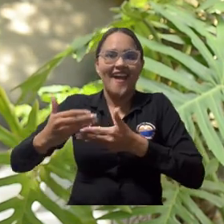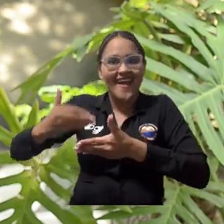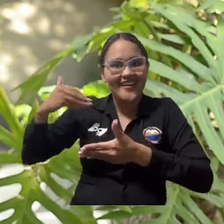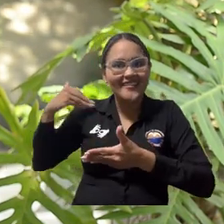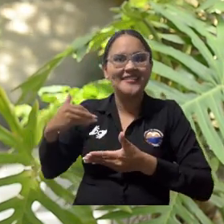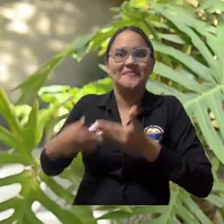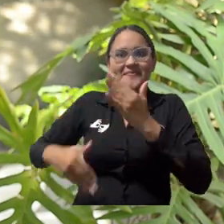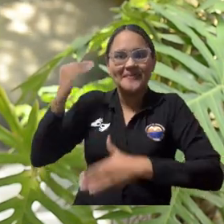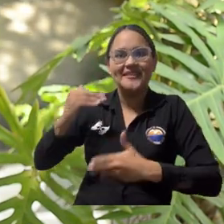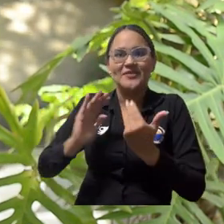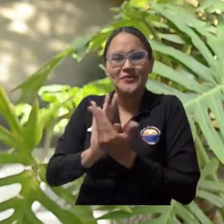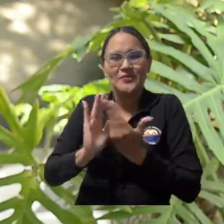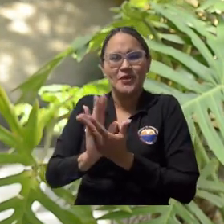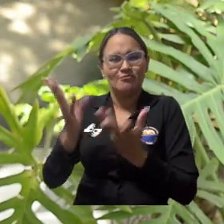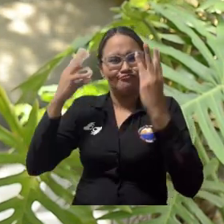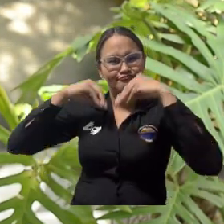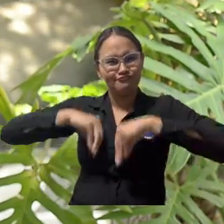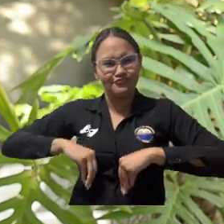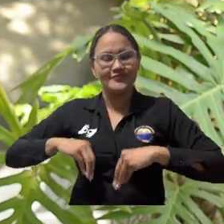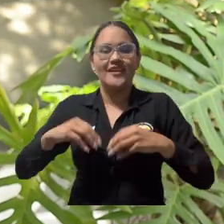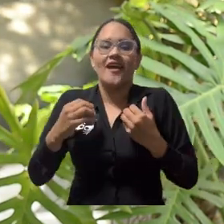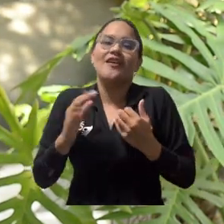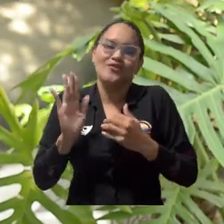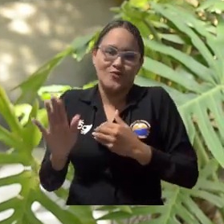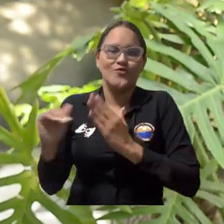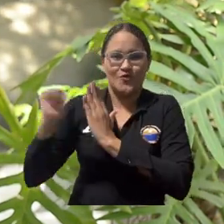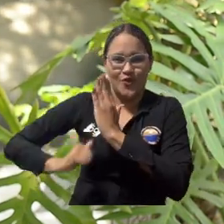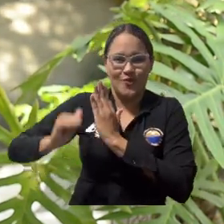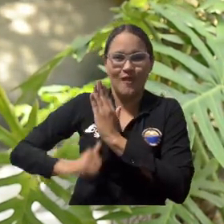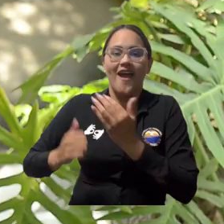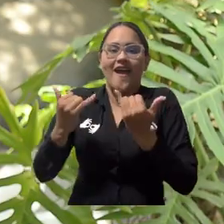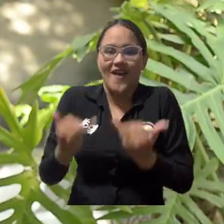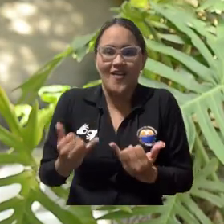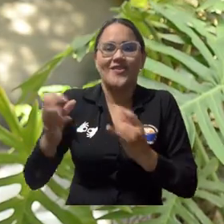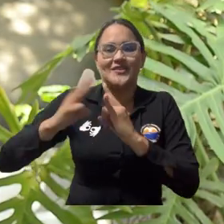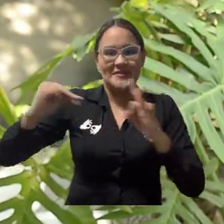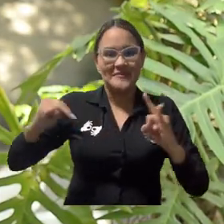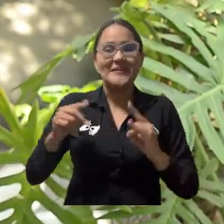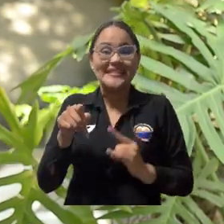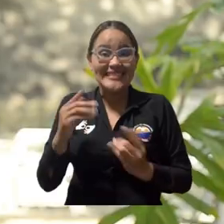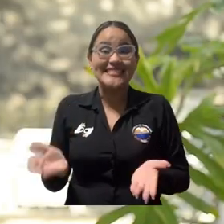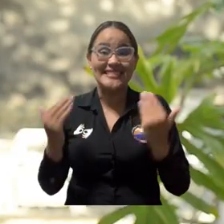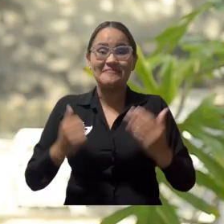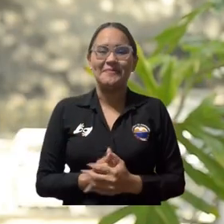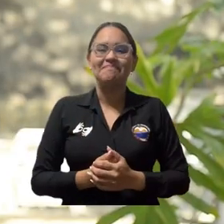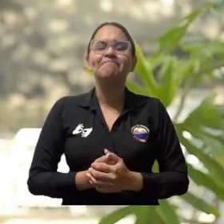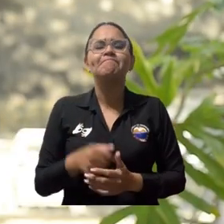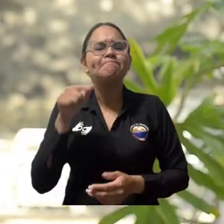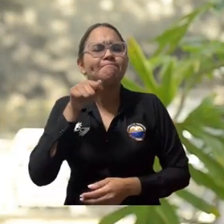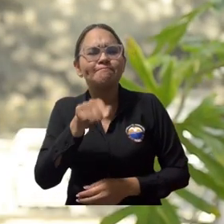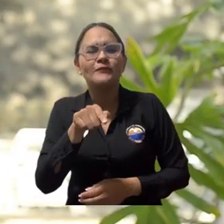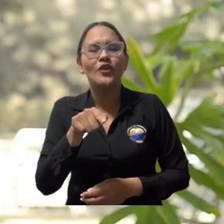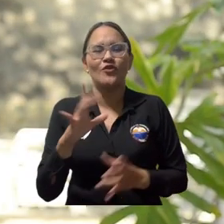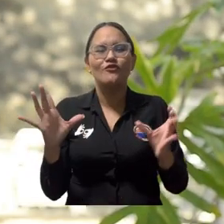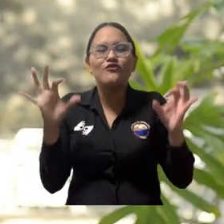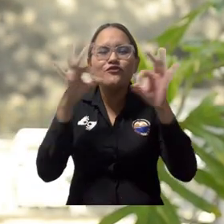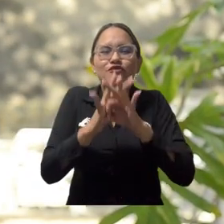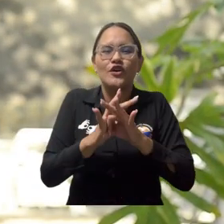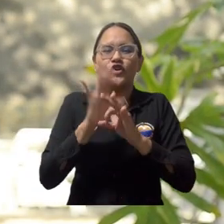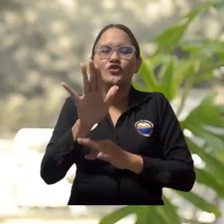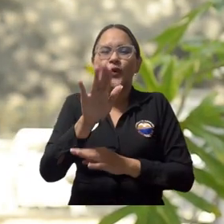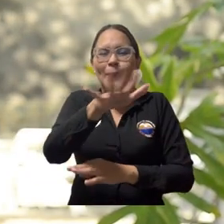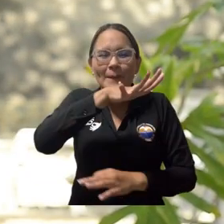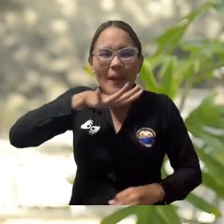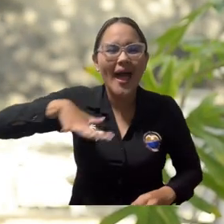logrado adquirir durante todos mis años, tanto en la CED como en la Normal como en la Universidad del Magdalena. El énfasis de ustedes es hacia el tema